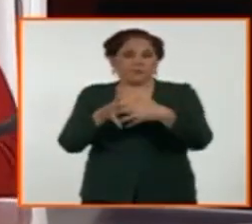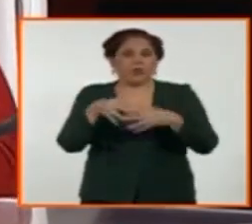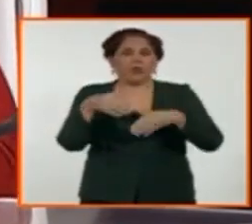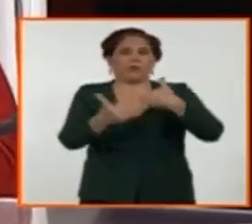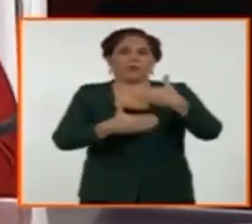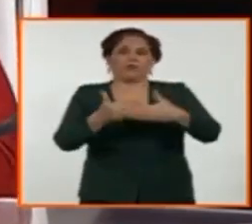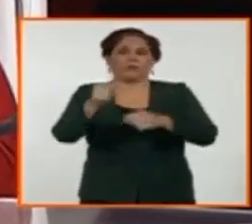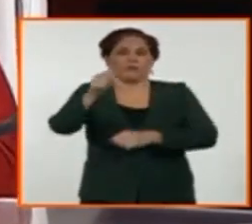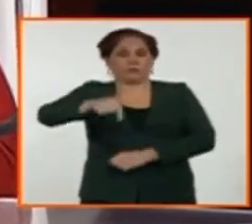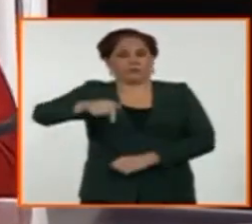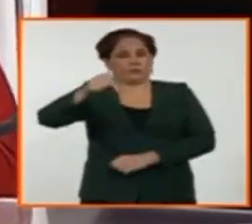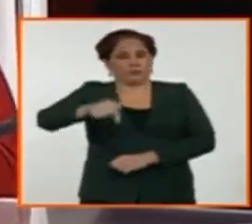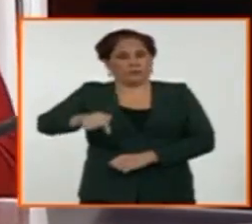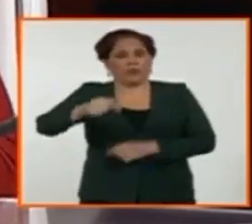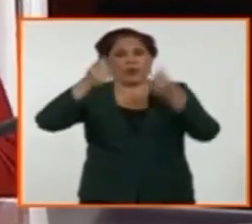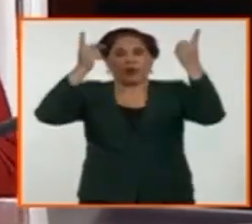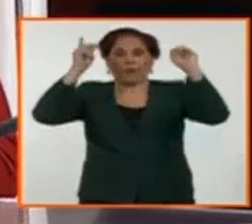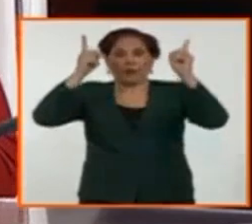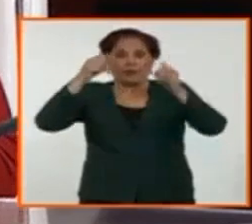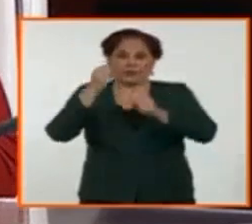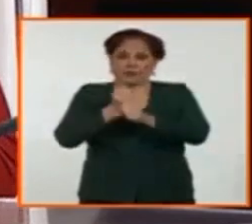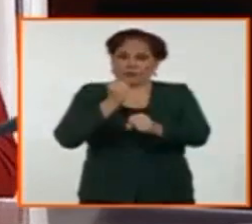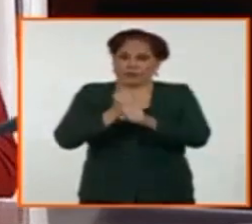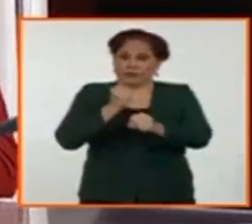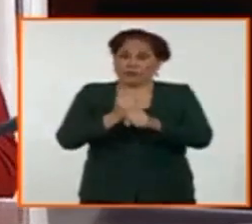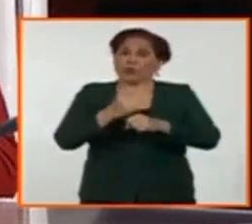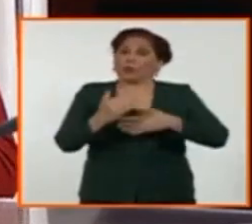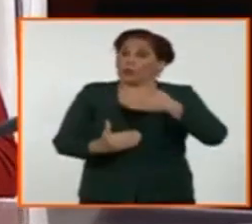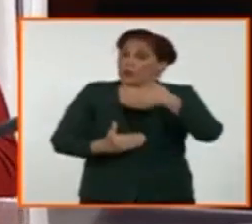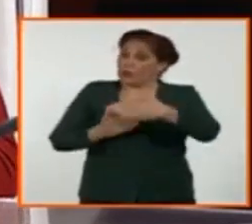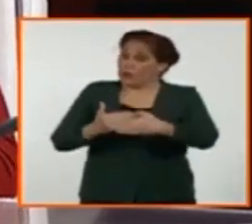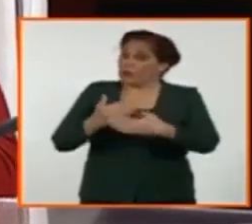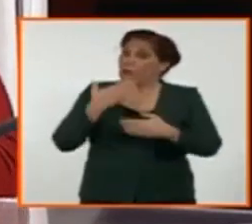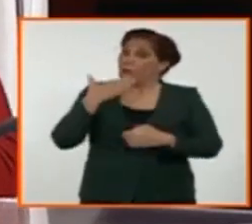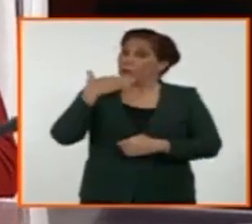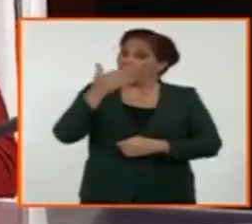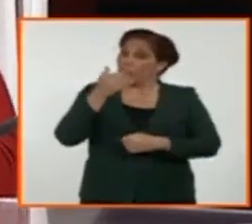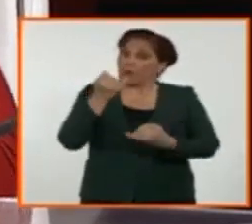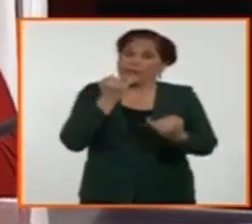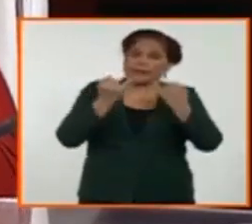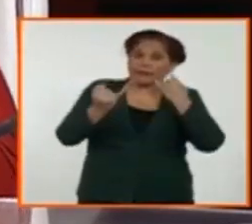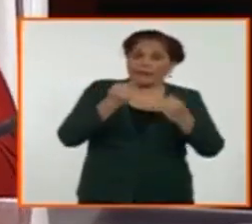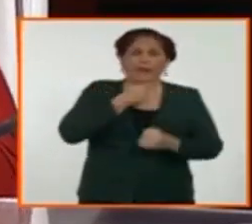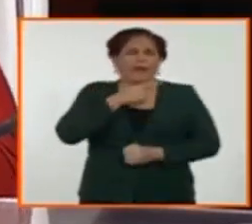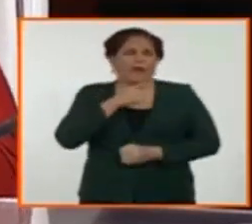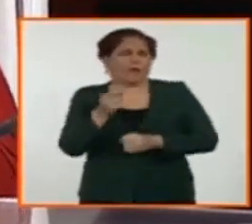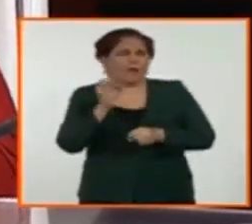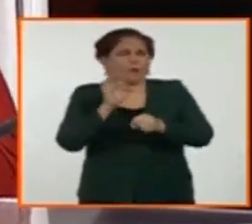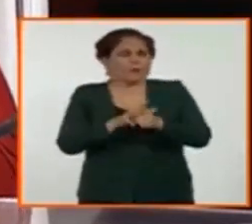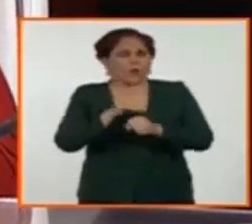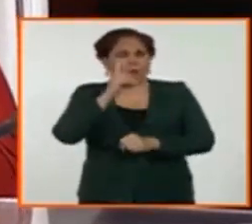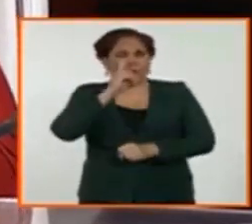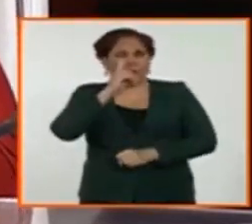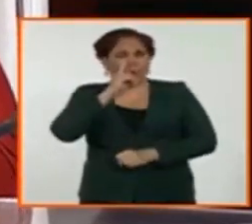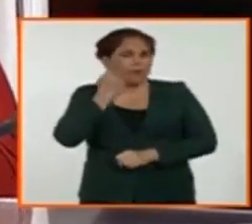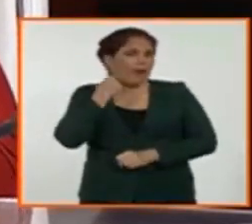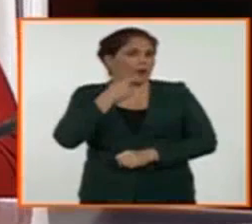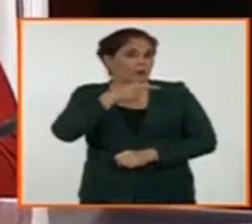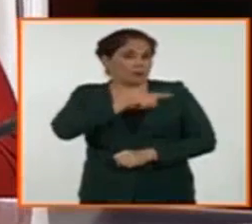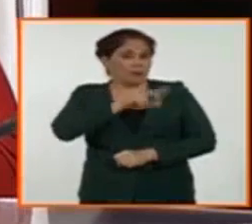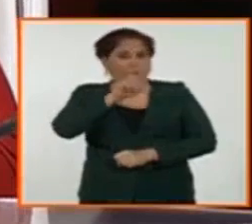actualización de las políticas. Y este fue un proceso muy interesante que comenzó aproximadamente en noviembre del año 2020